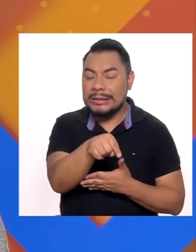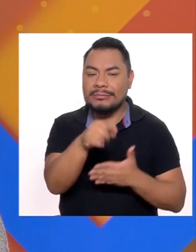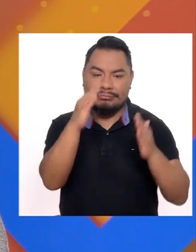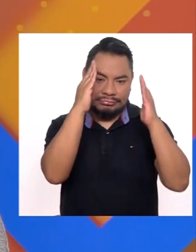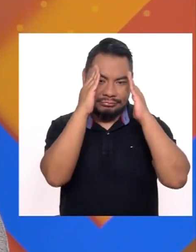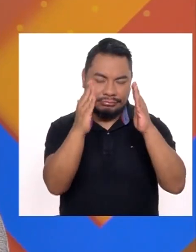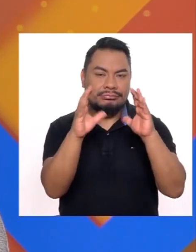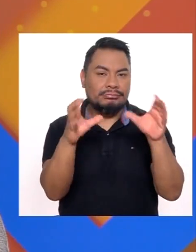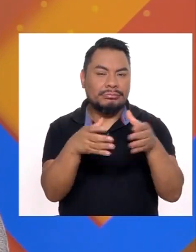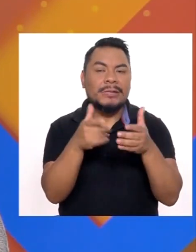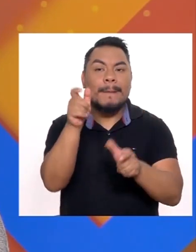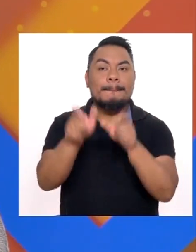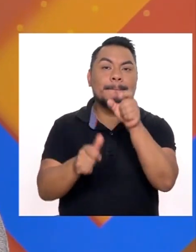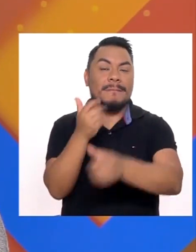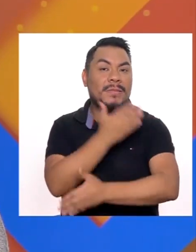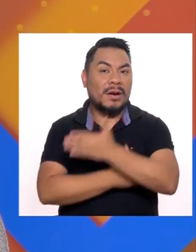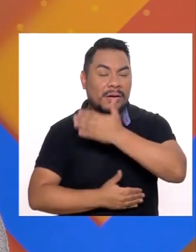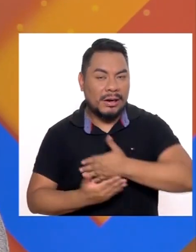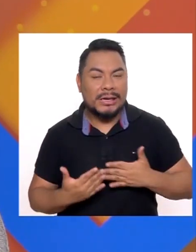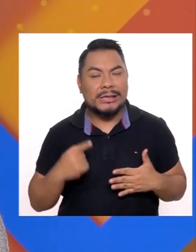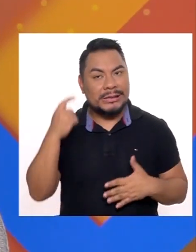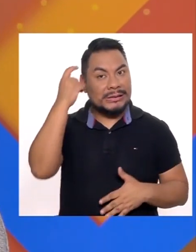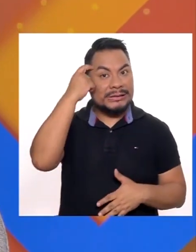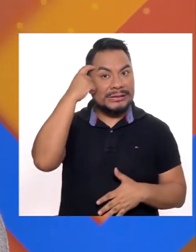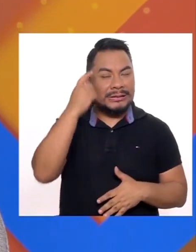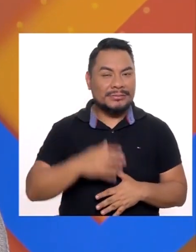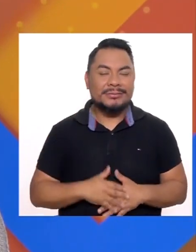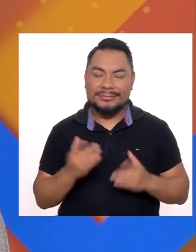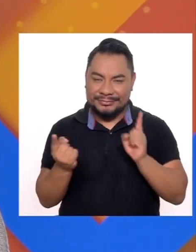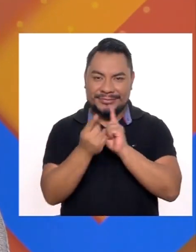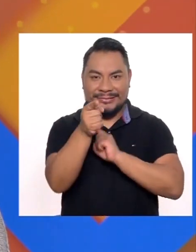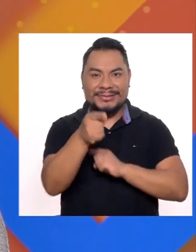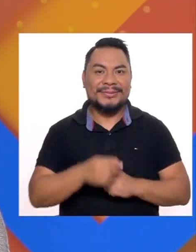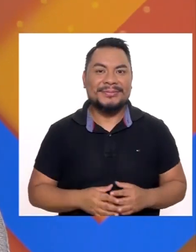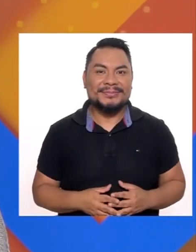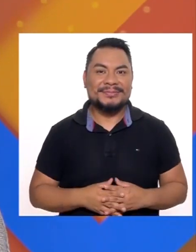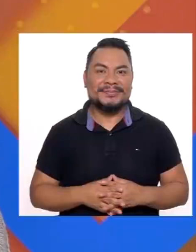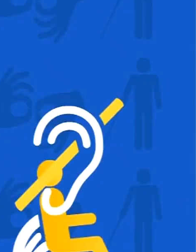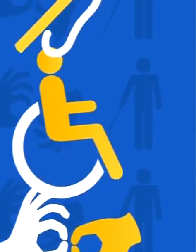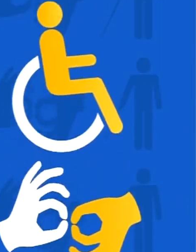enfocados en la persona con discapacidad intelectual Adelante con la nota